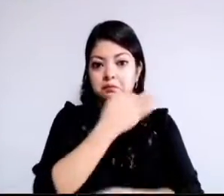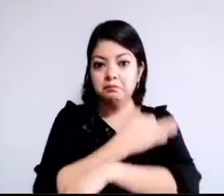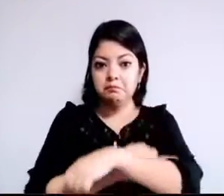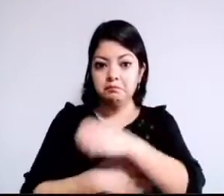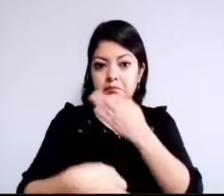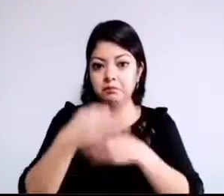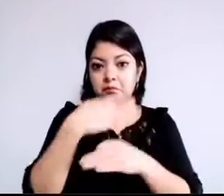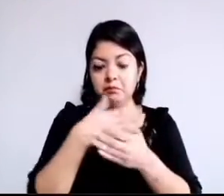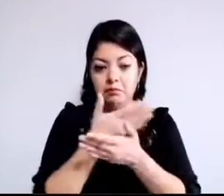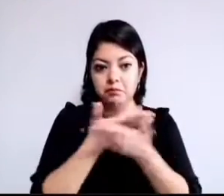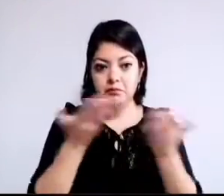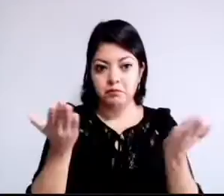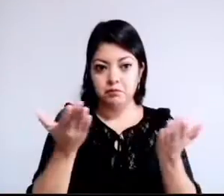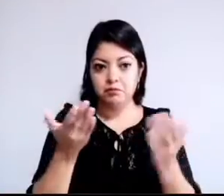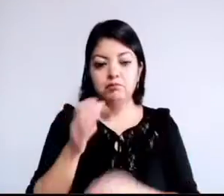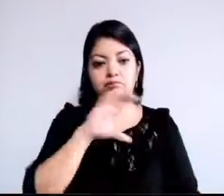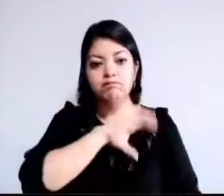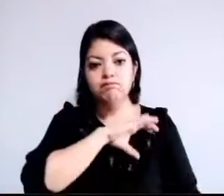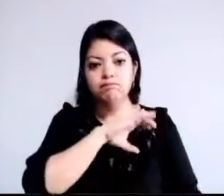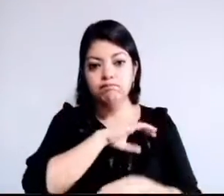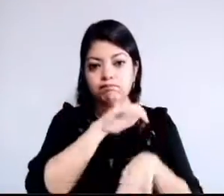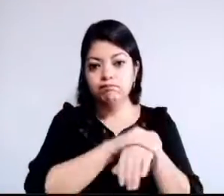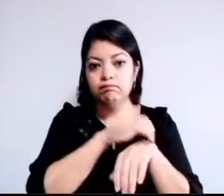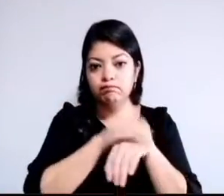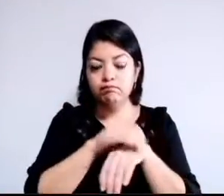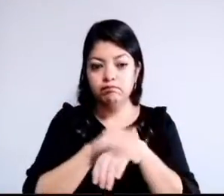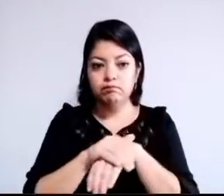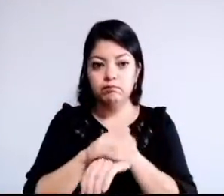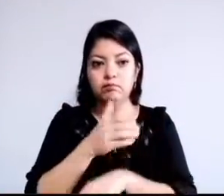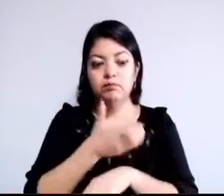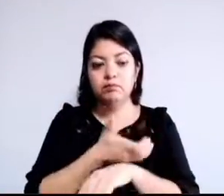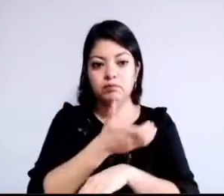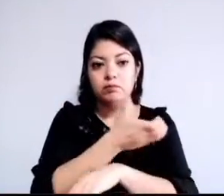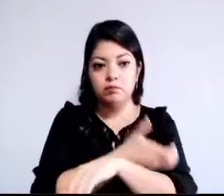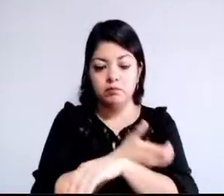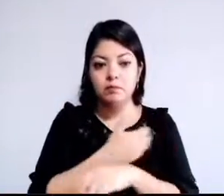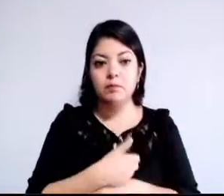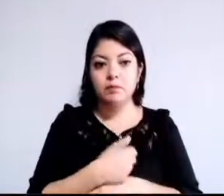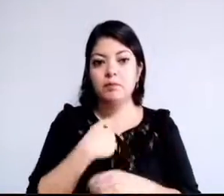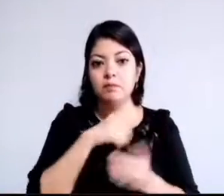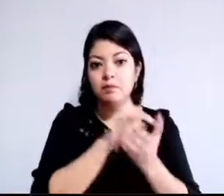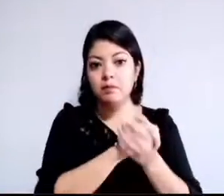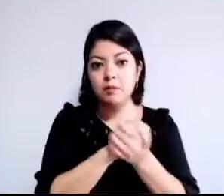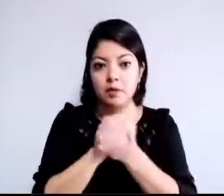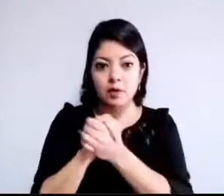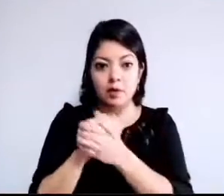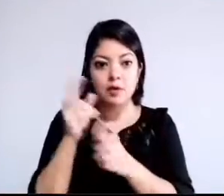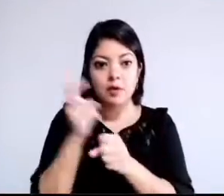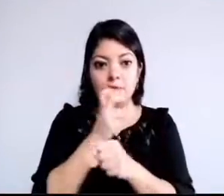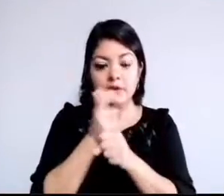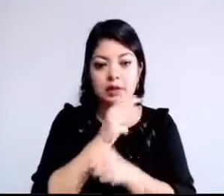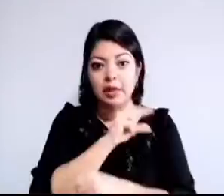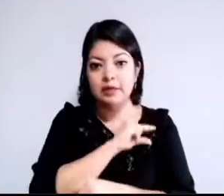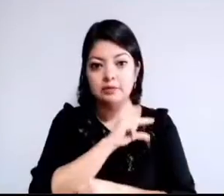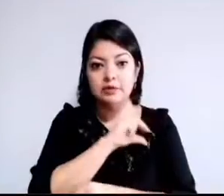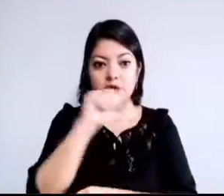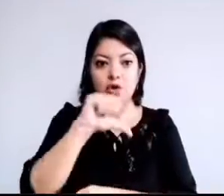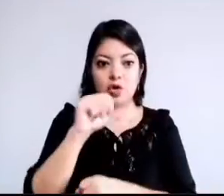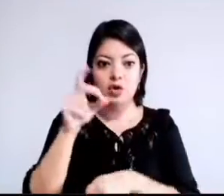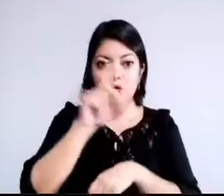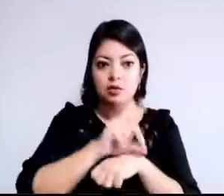todos ustedes, estimados compañeros. Saludo a los invitados especiales que nos acompañan,